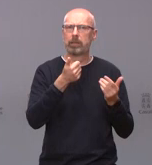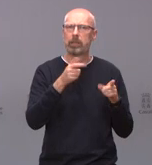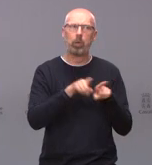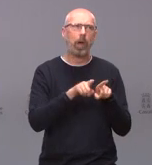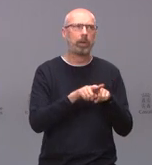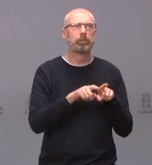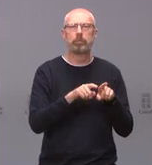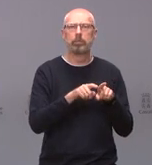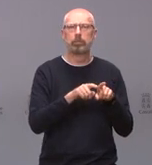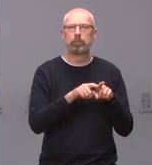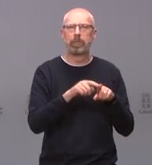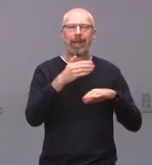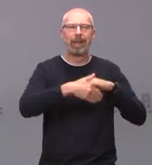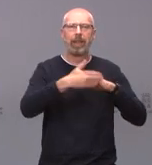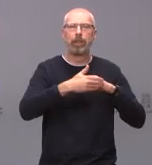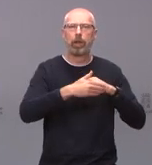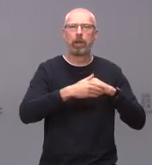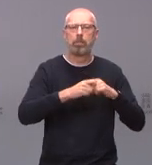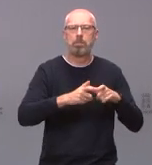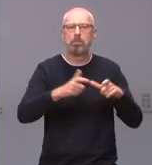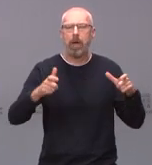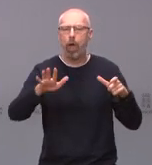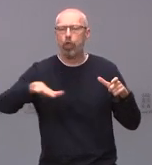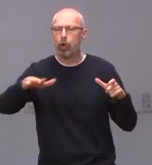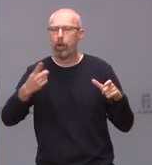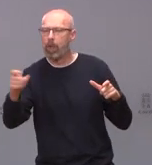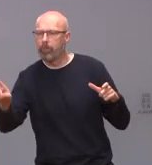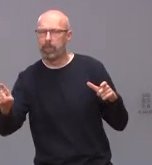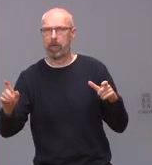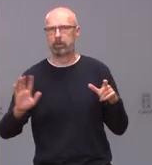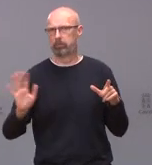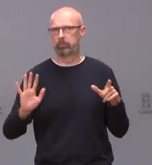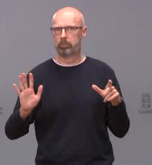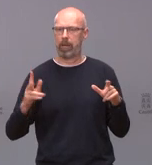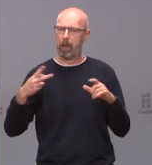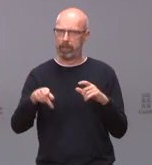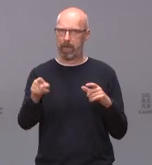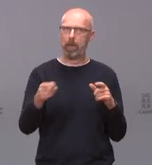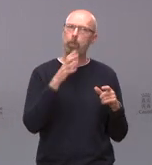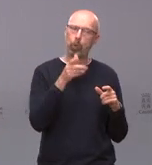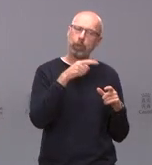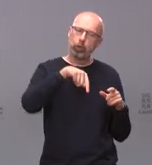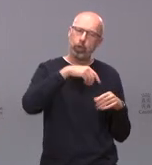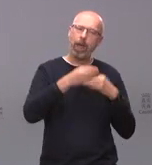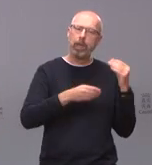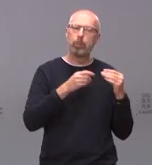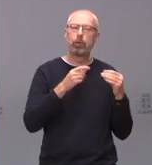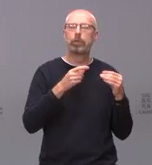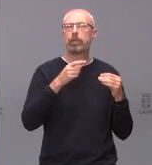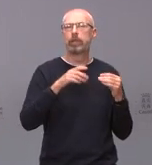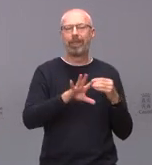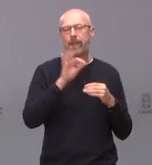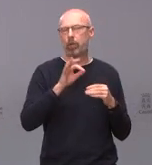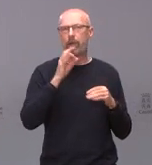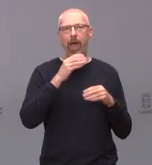restricciones a sitios en los cuales no es necesario por eso hemos tomado la decisión de hacerlo por